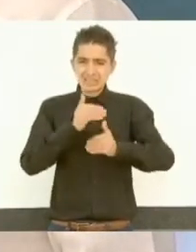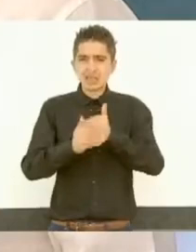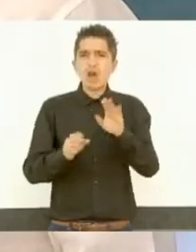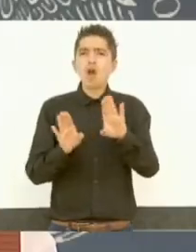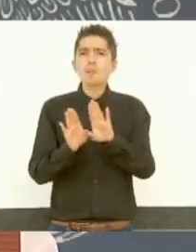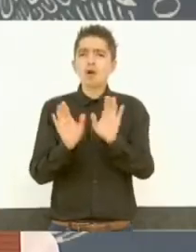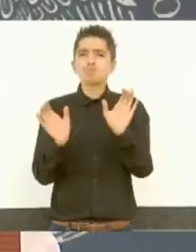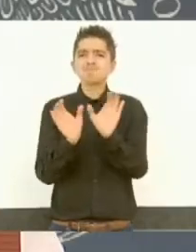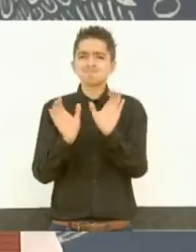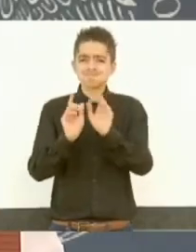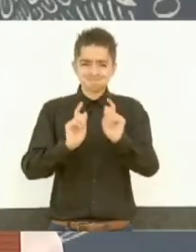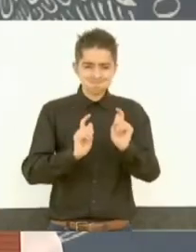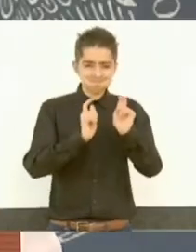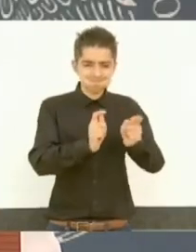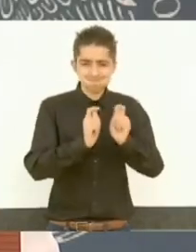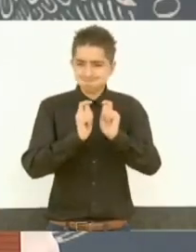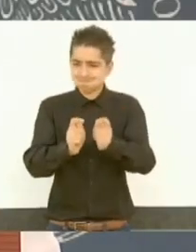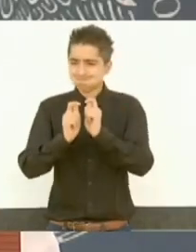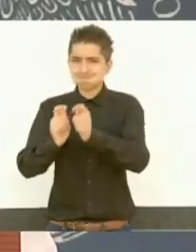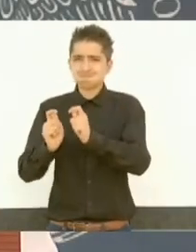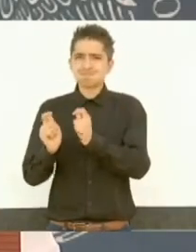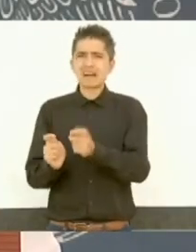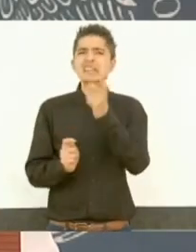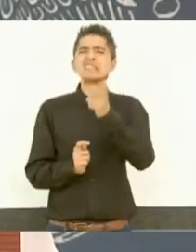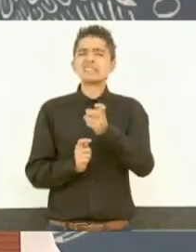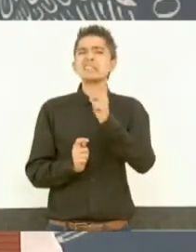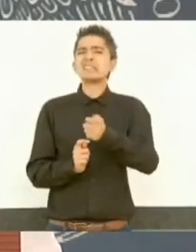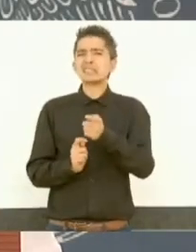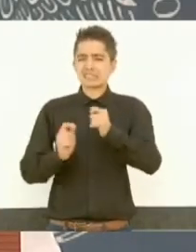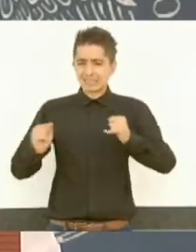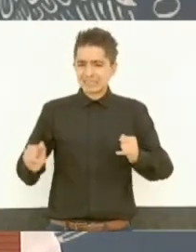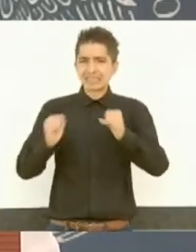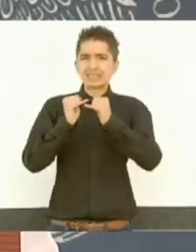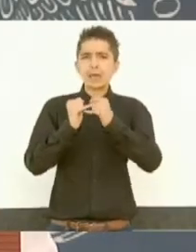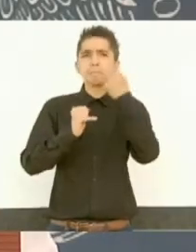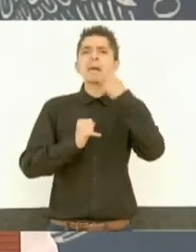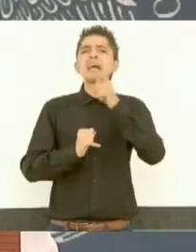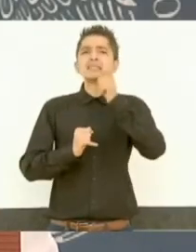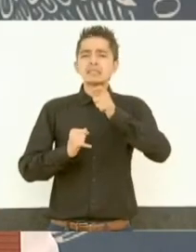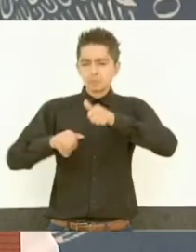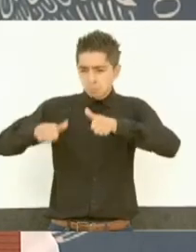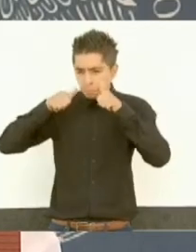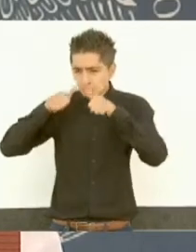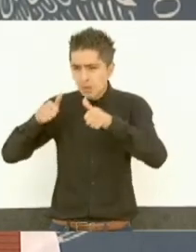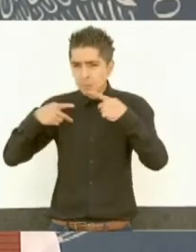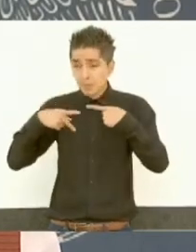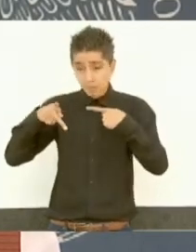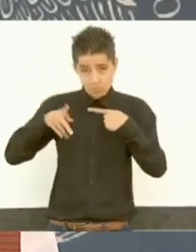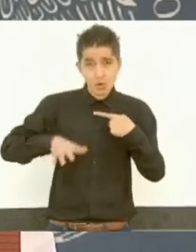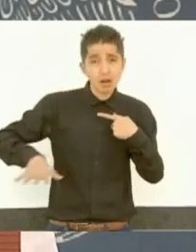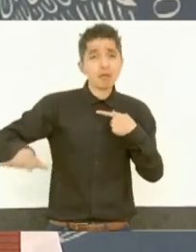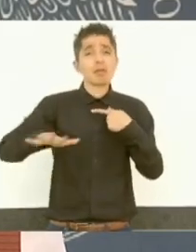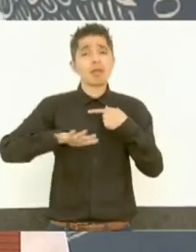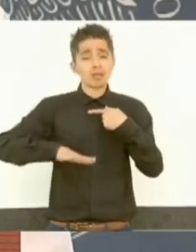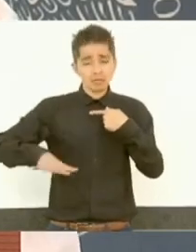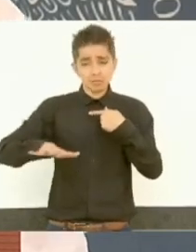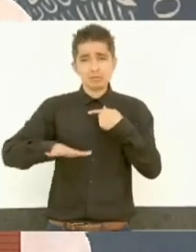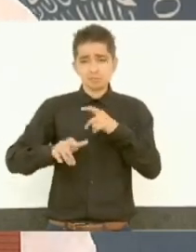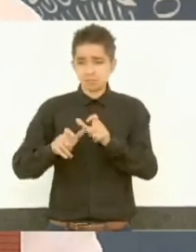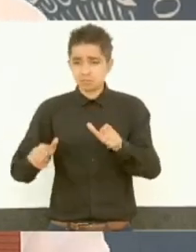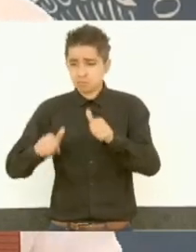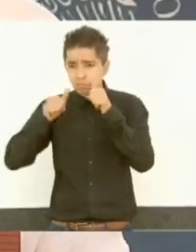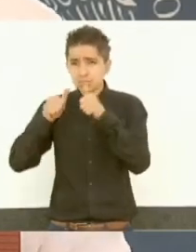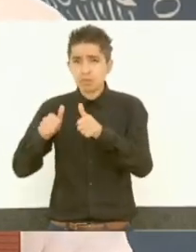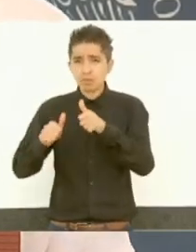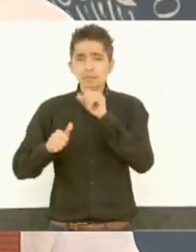de que se trata de una institución para servir al pueblo, que pone